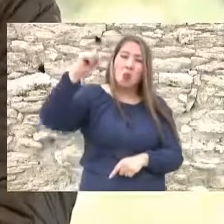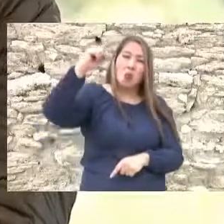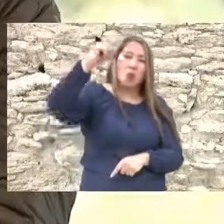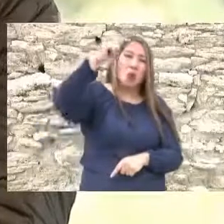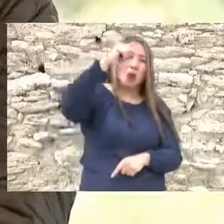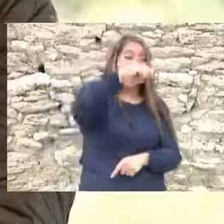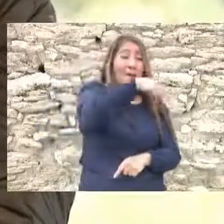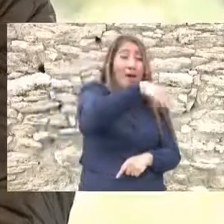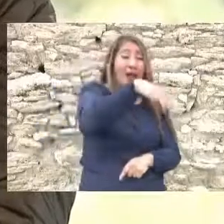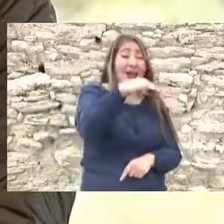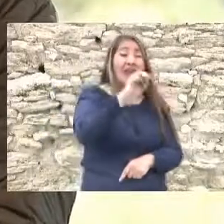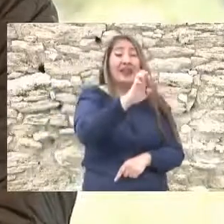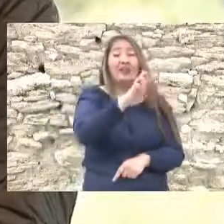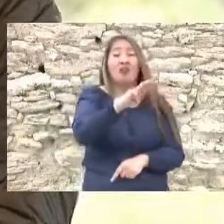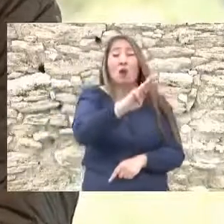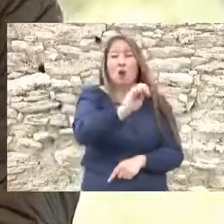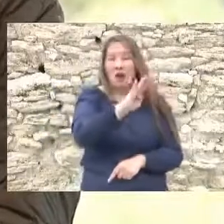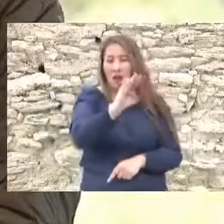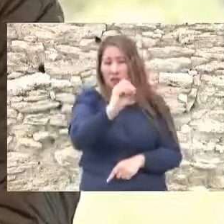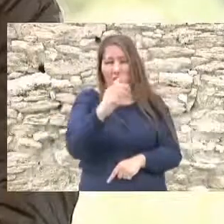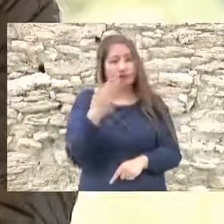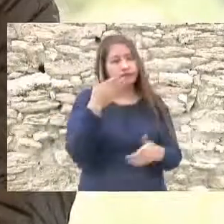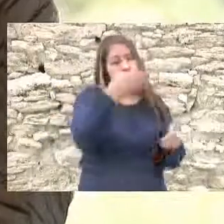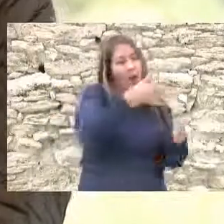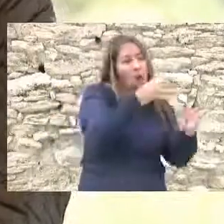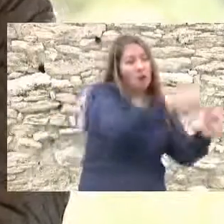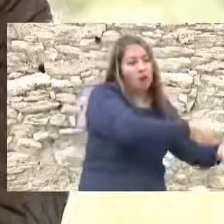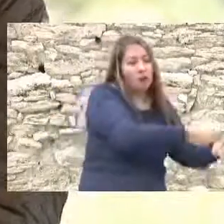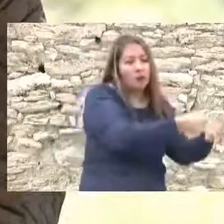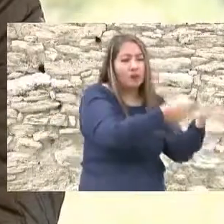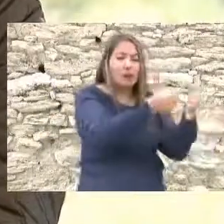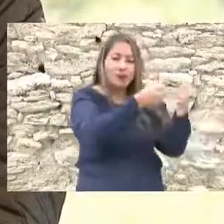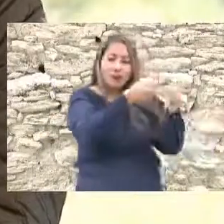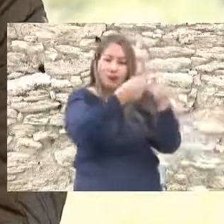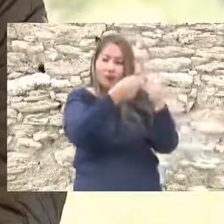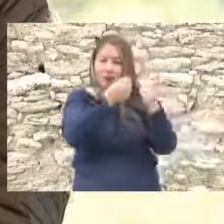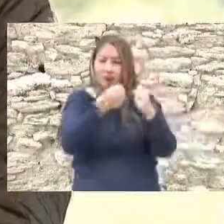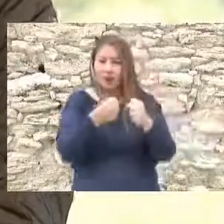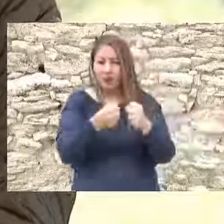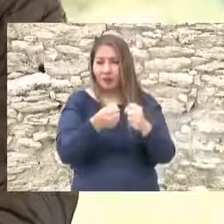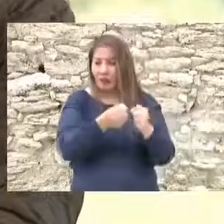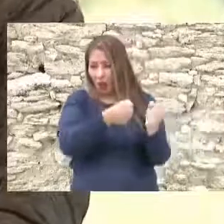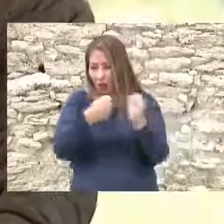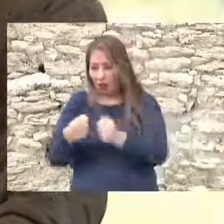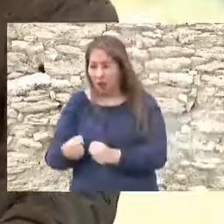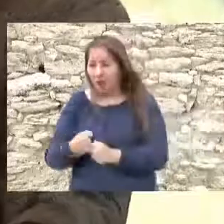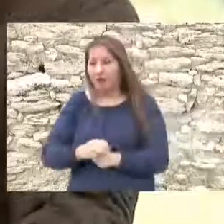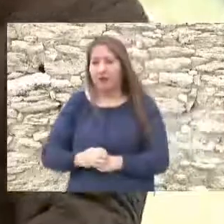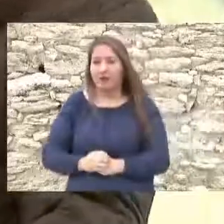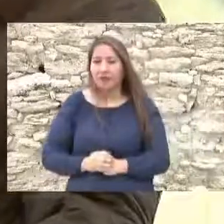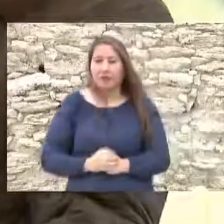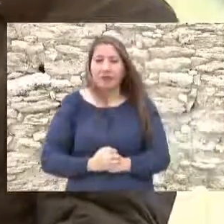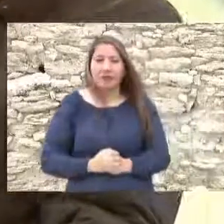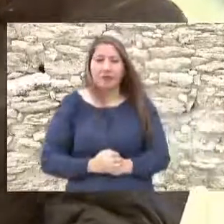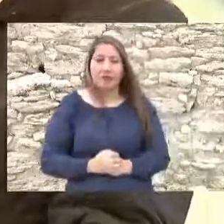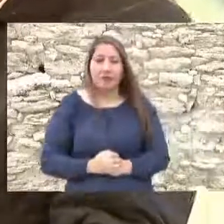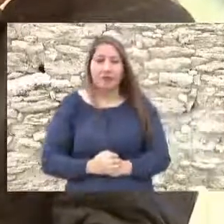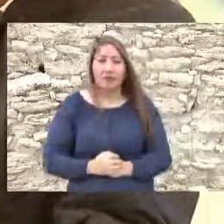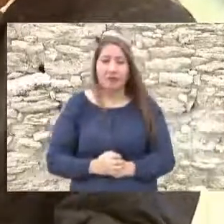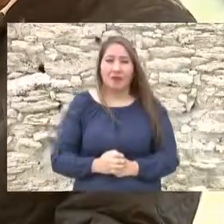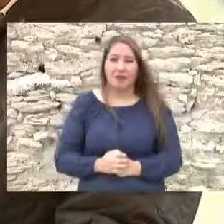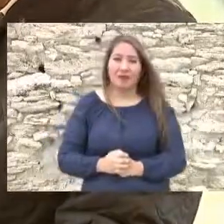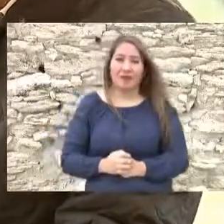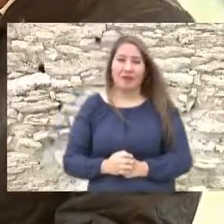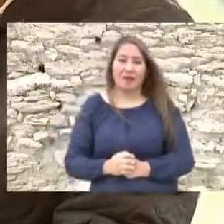Mariano Escobedo y lo traen y desde luego celebran